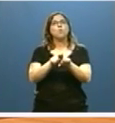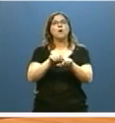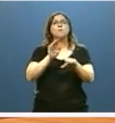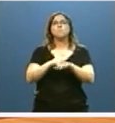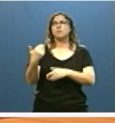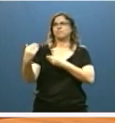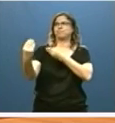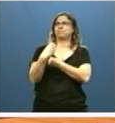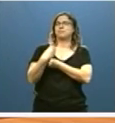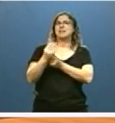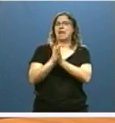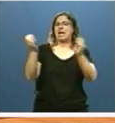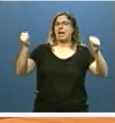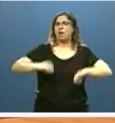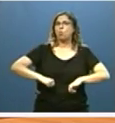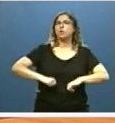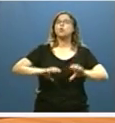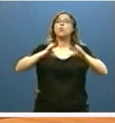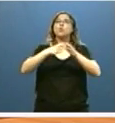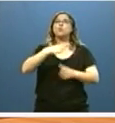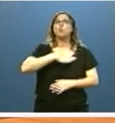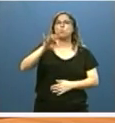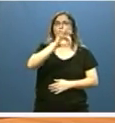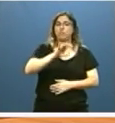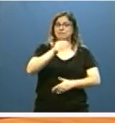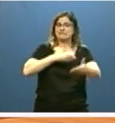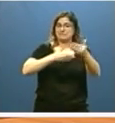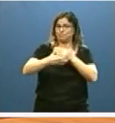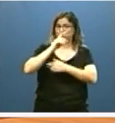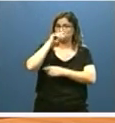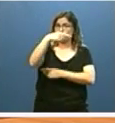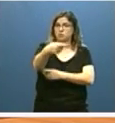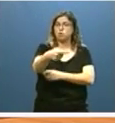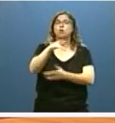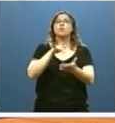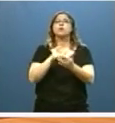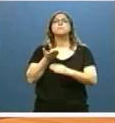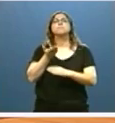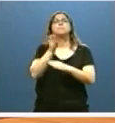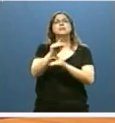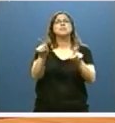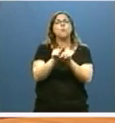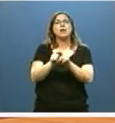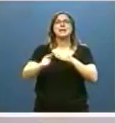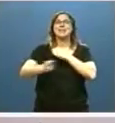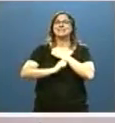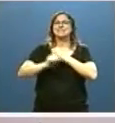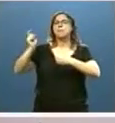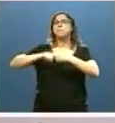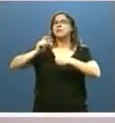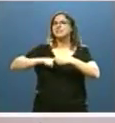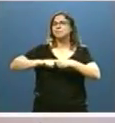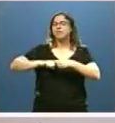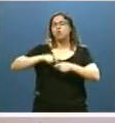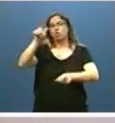moción consensuada con el Grupo Podemos, el próximo año presentaremos la Estrategia de Participación Ciudadana